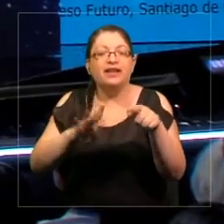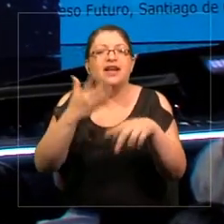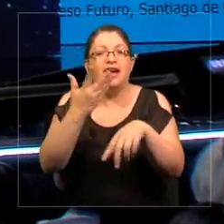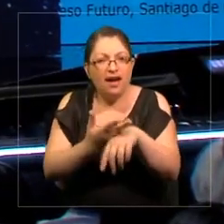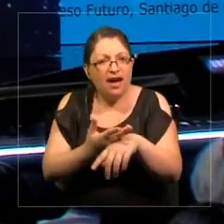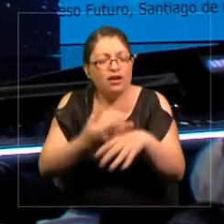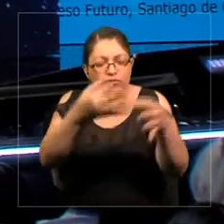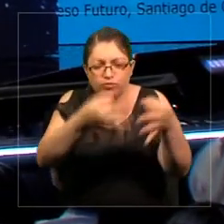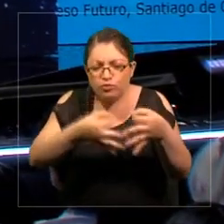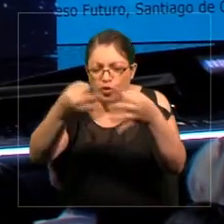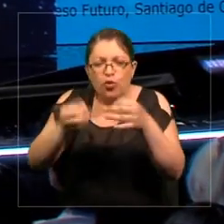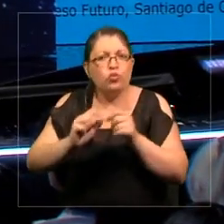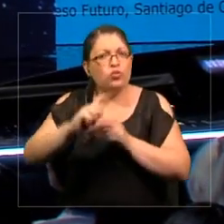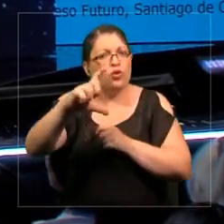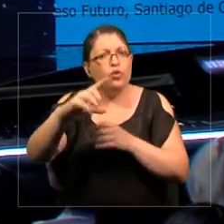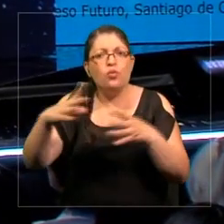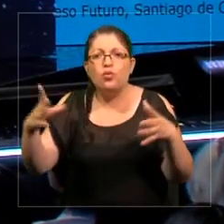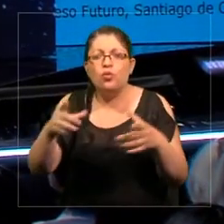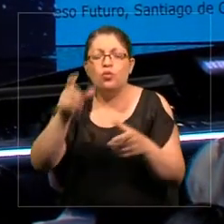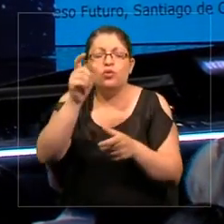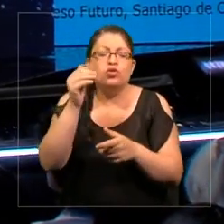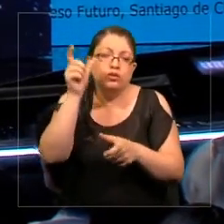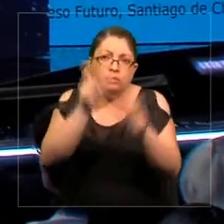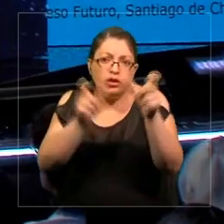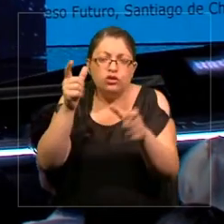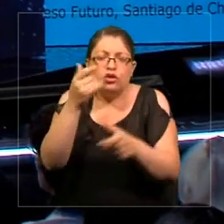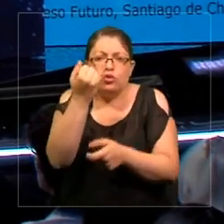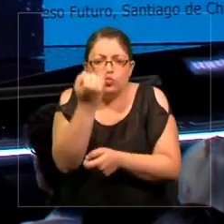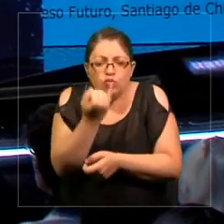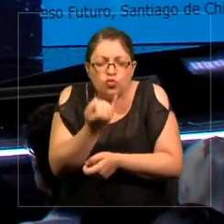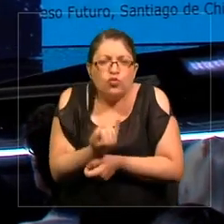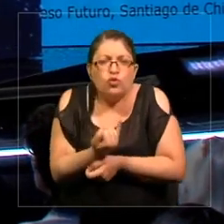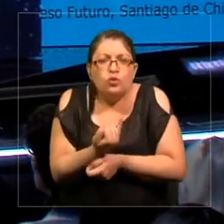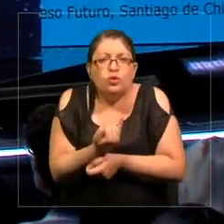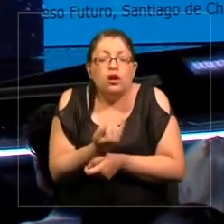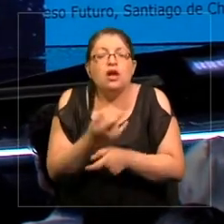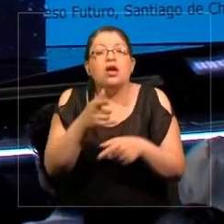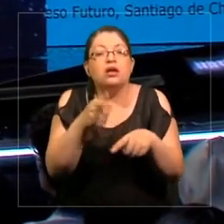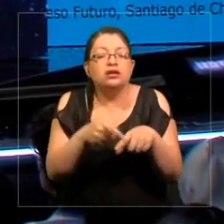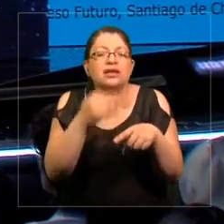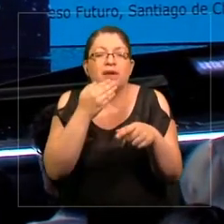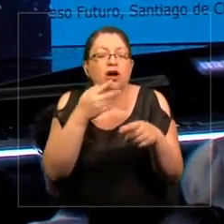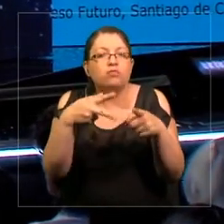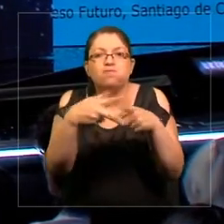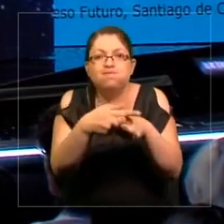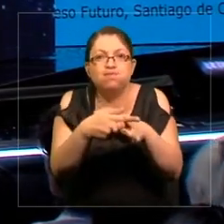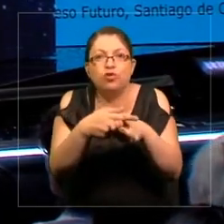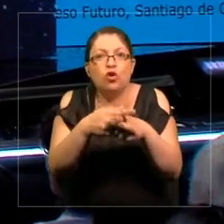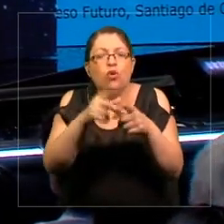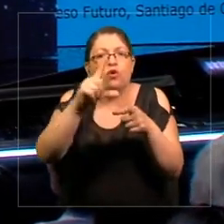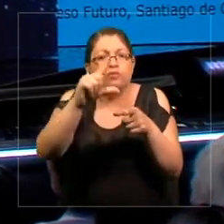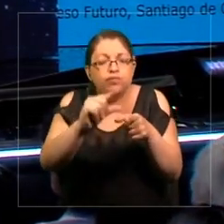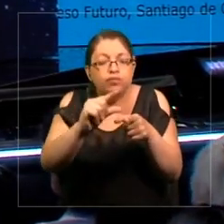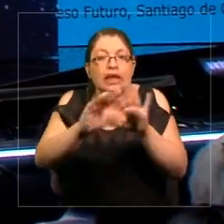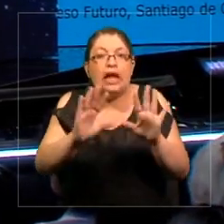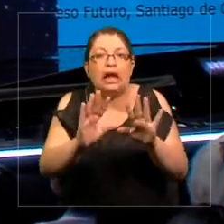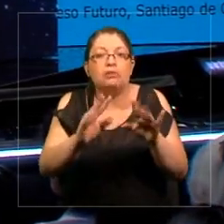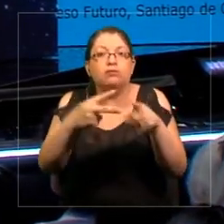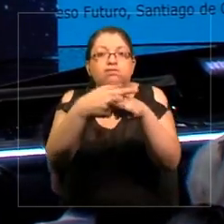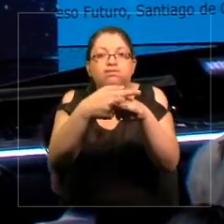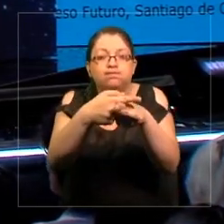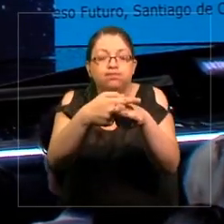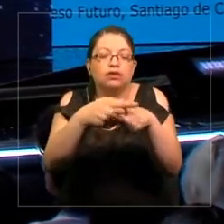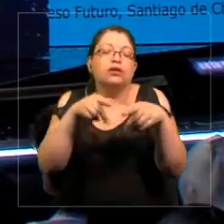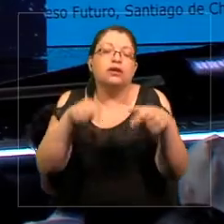de desnutrición, y muchos se han quedado estancados en su reducción. Entonces, justo al lado de